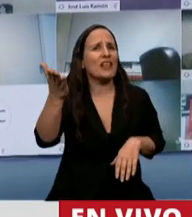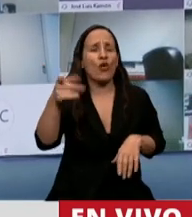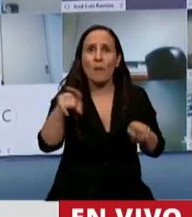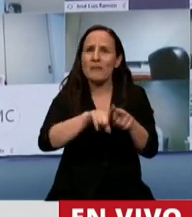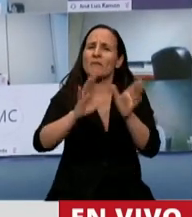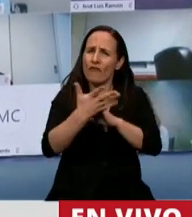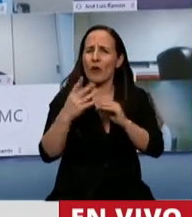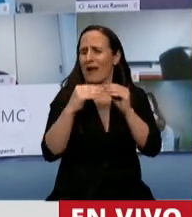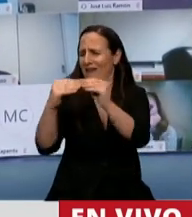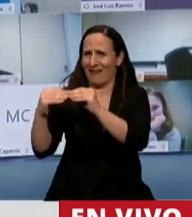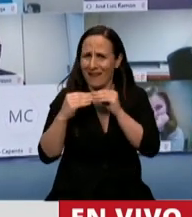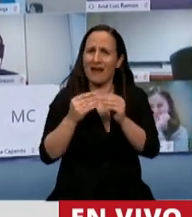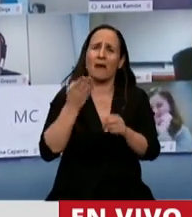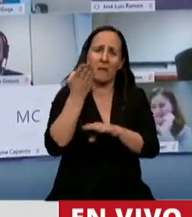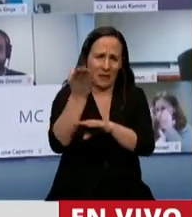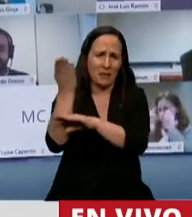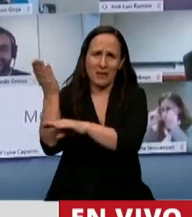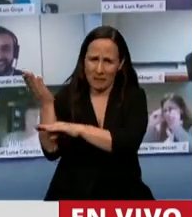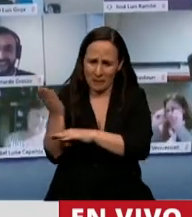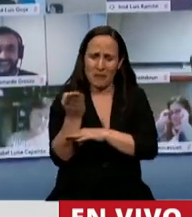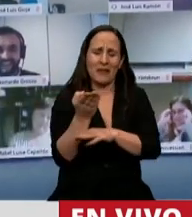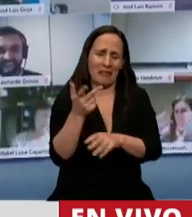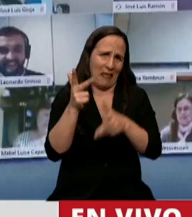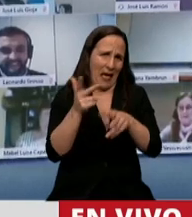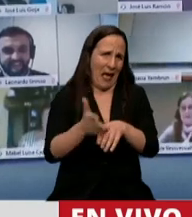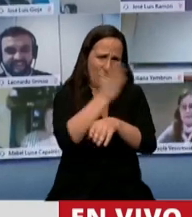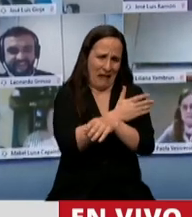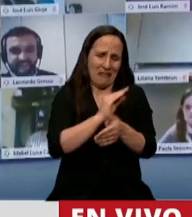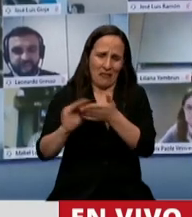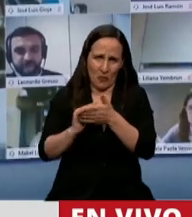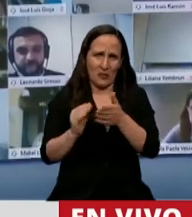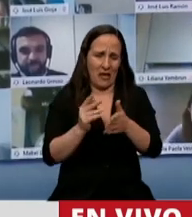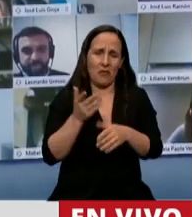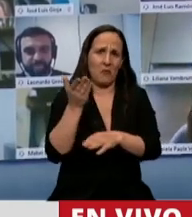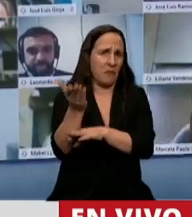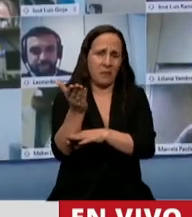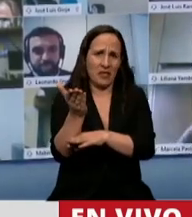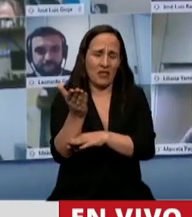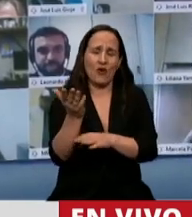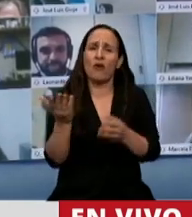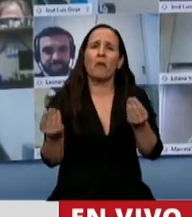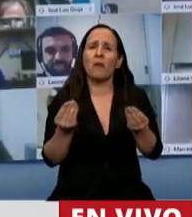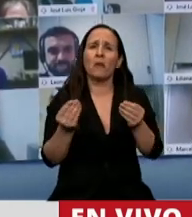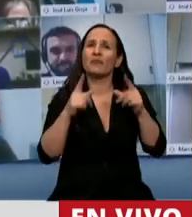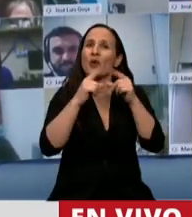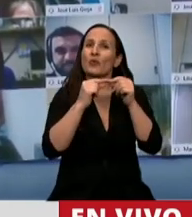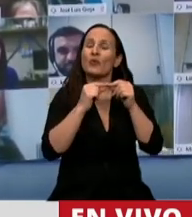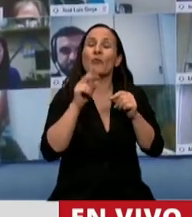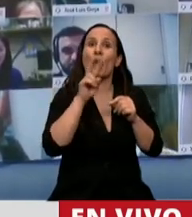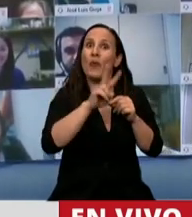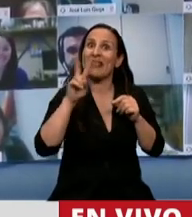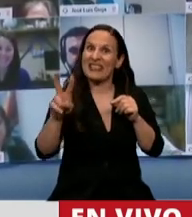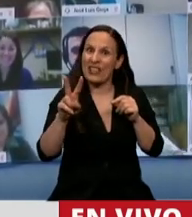lo han solicitado varios de los diputados que me antecedieron en el uso de la palabra, en atención al artículo 22,